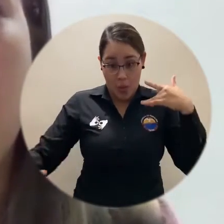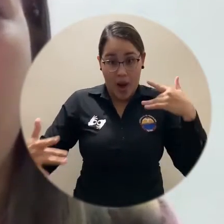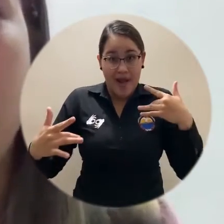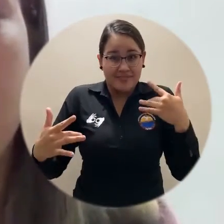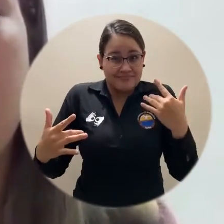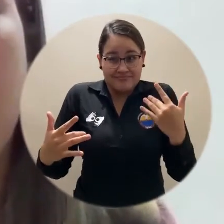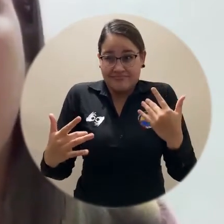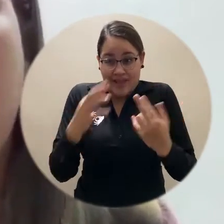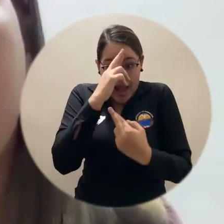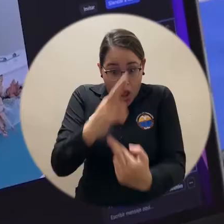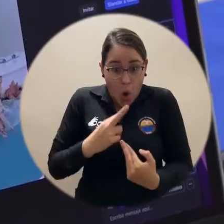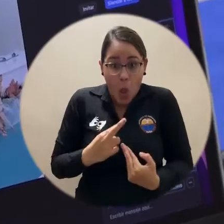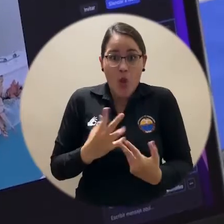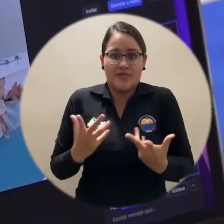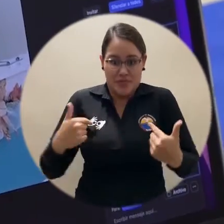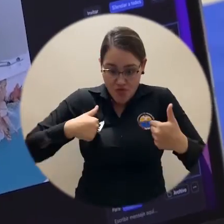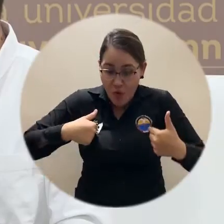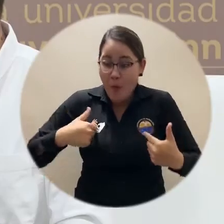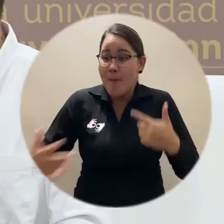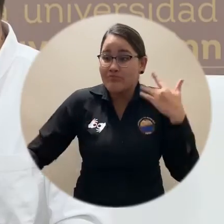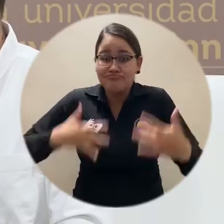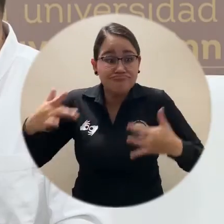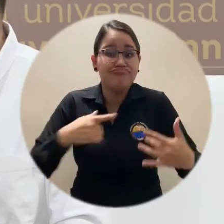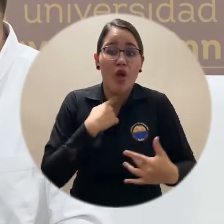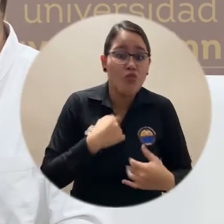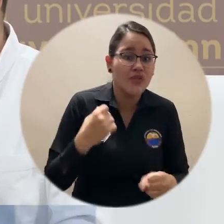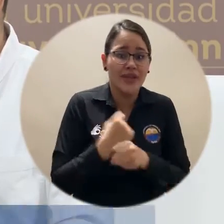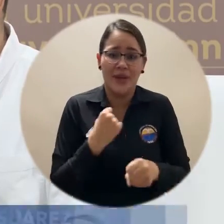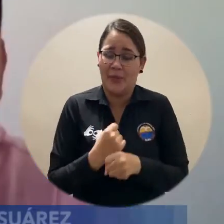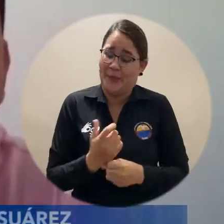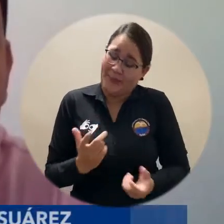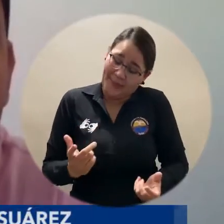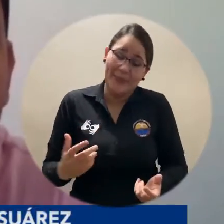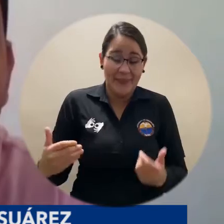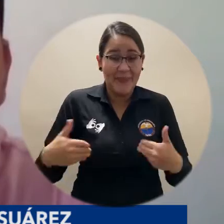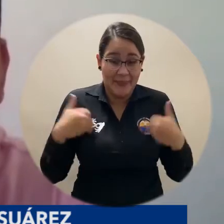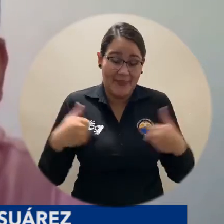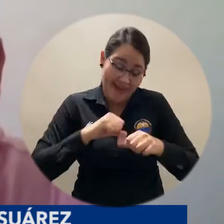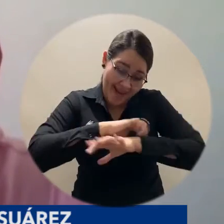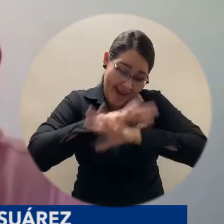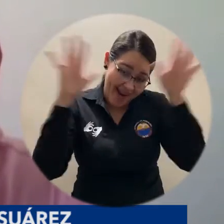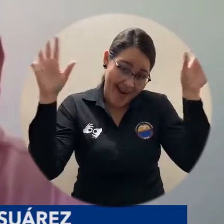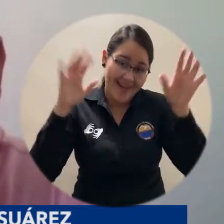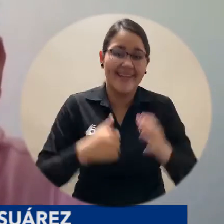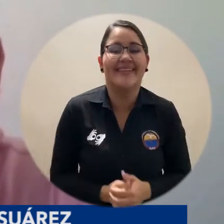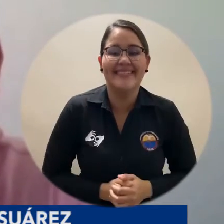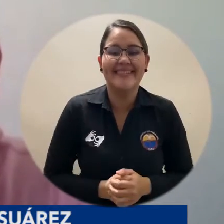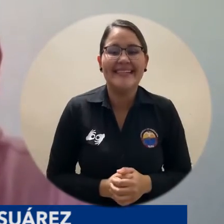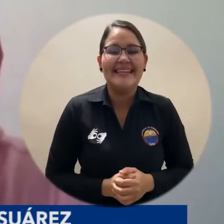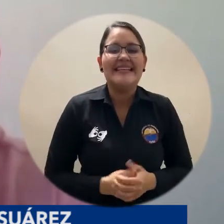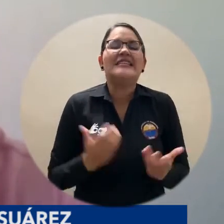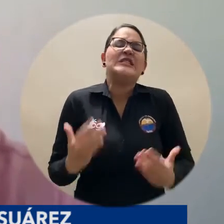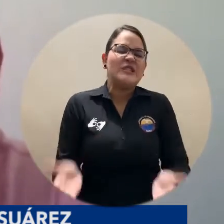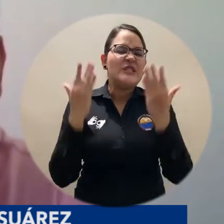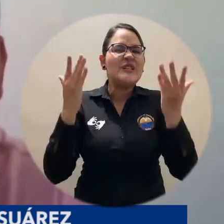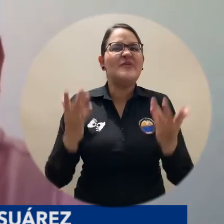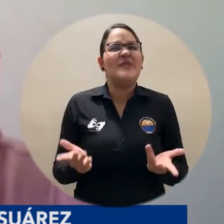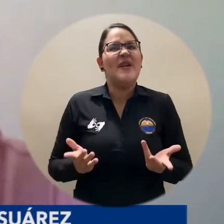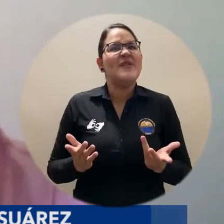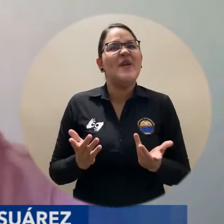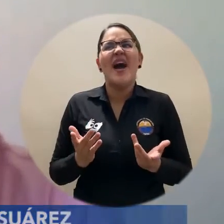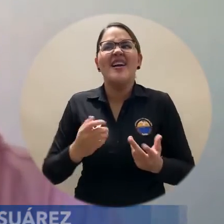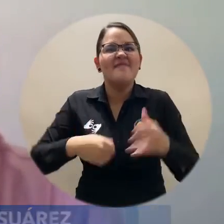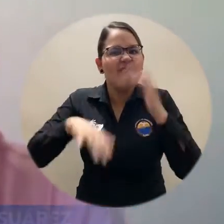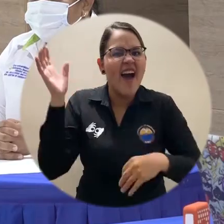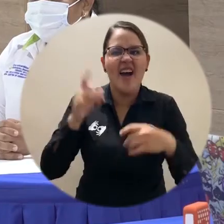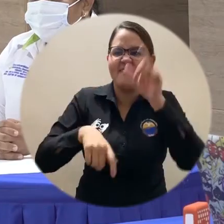disfrutar lo que haces, es realmente muy satisfactorio para mí. Me ayudó mucho porque me dio la oportunidad de conocer otro estilo de vida,